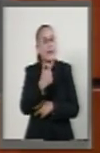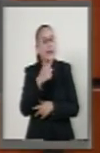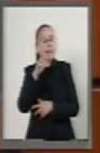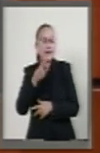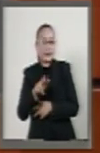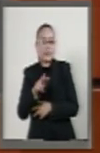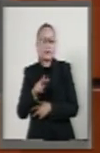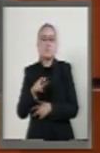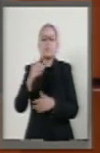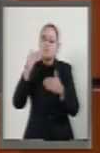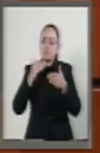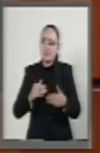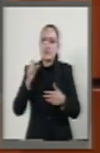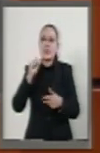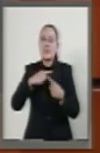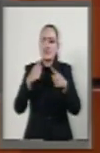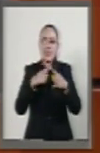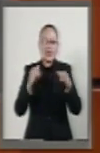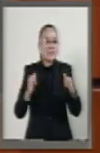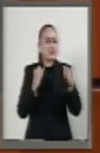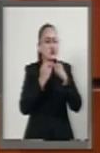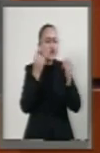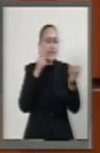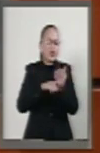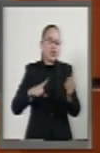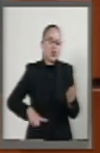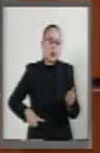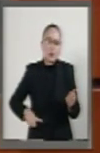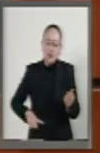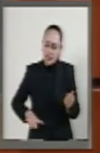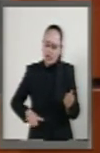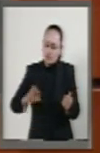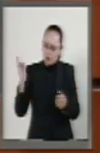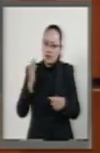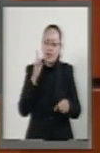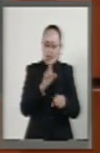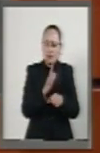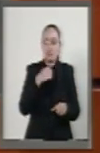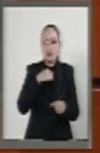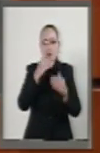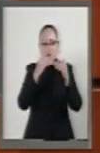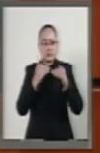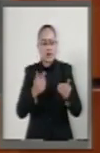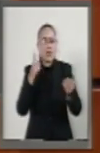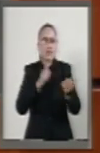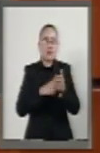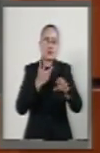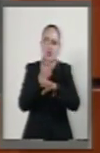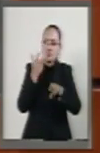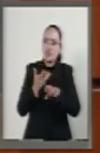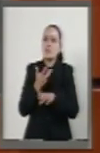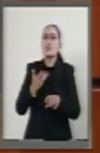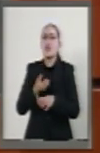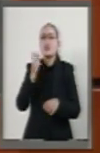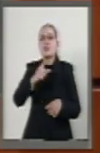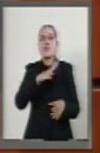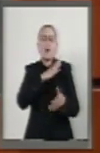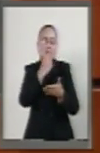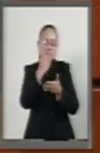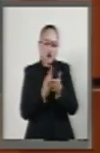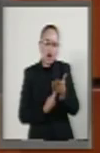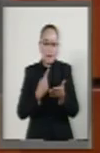y demás dependencias de las entidades de la Administración Pública Federal, así como de las entidades federativas, programas,